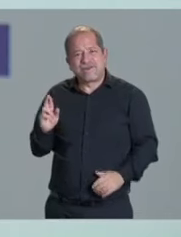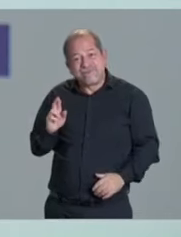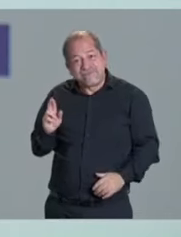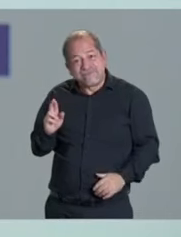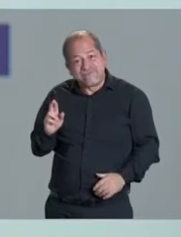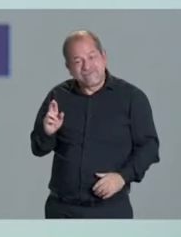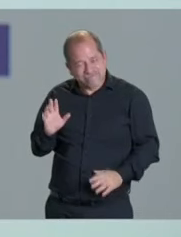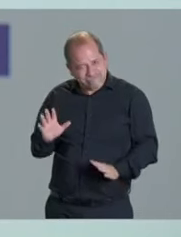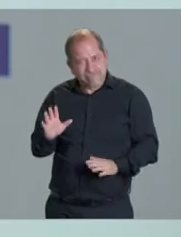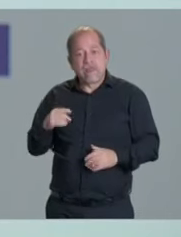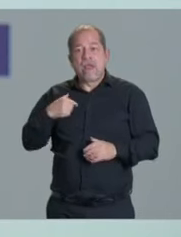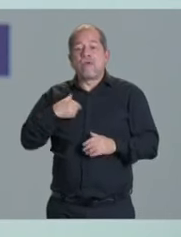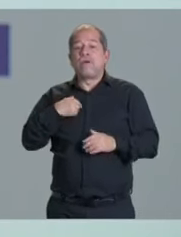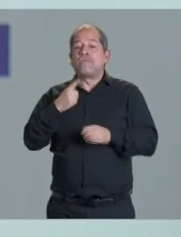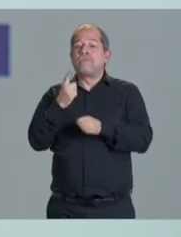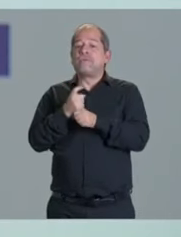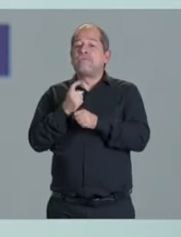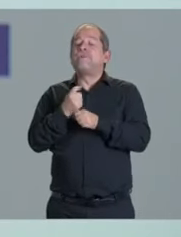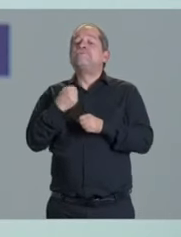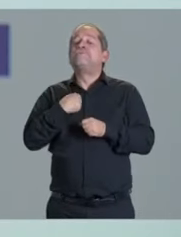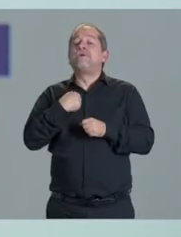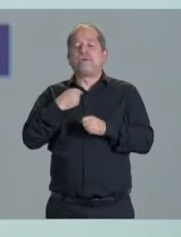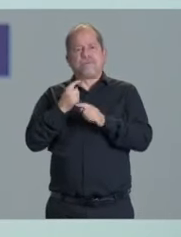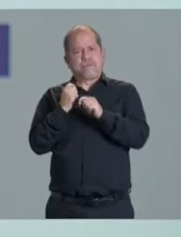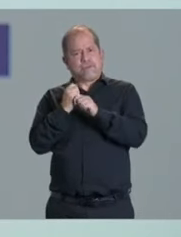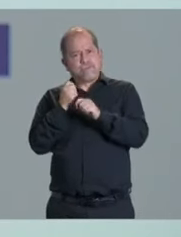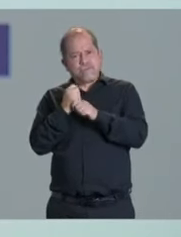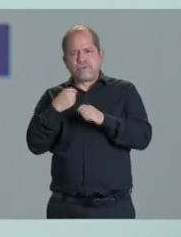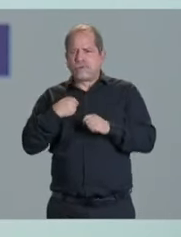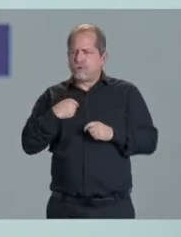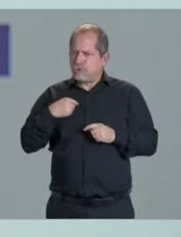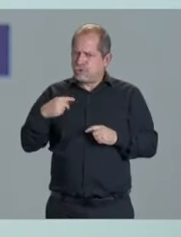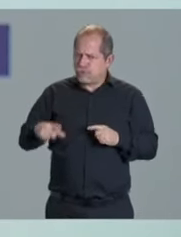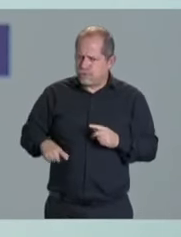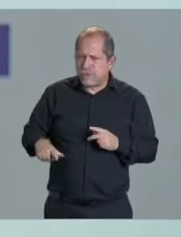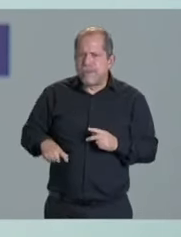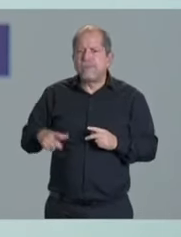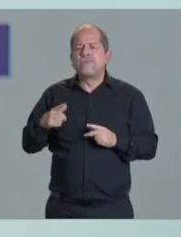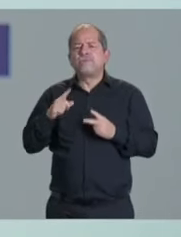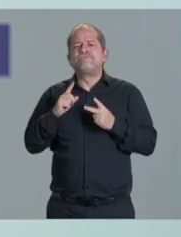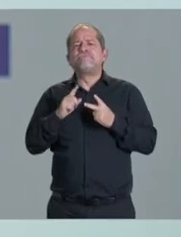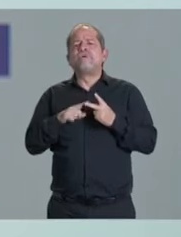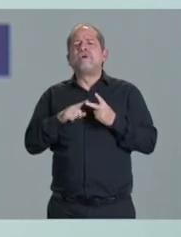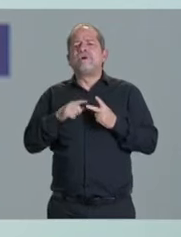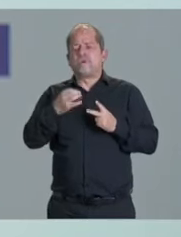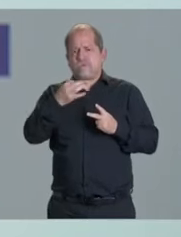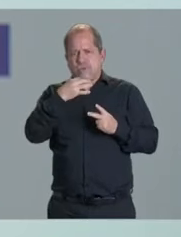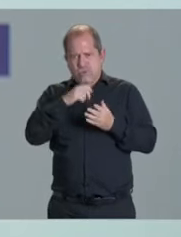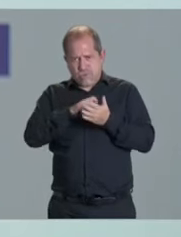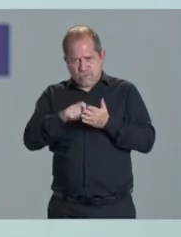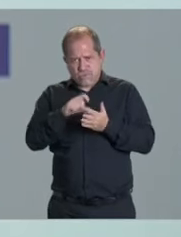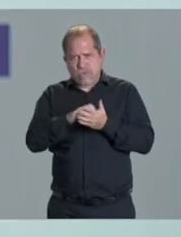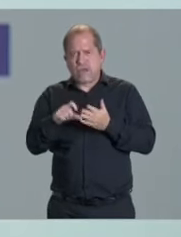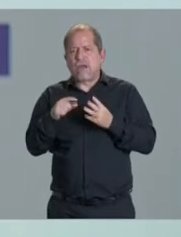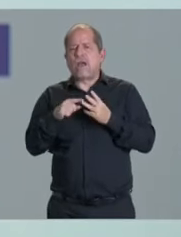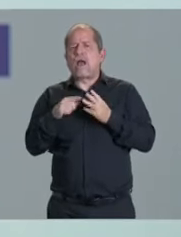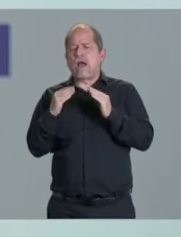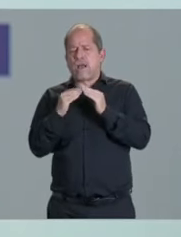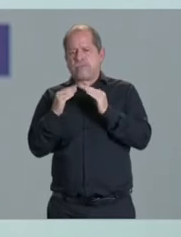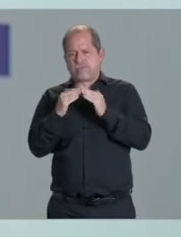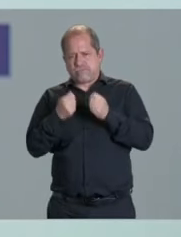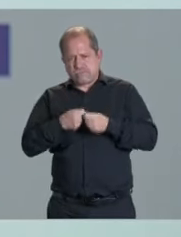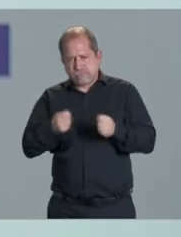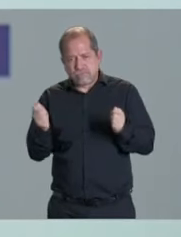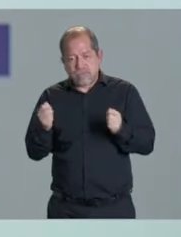público. La segunda es que tienen que comprar medicamentos. La tercera es vivienda. Y ahora tienen que